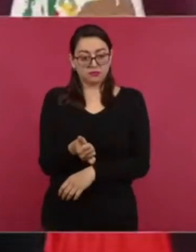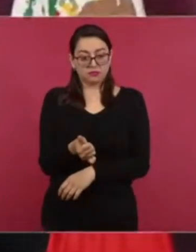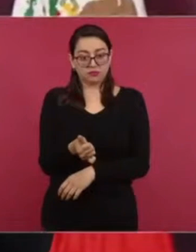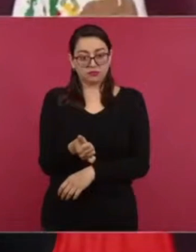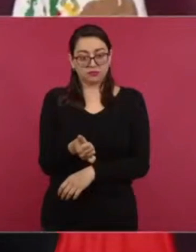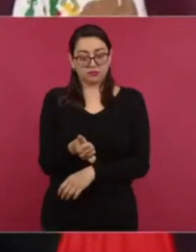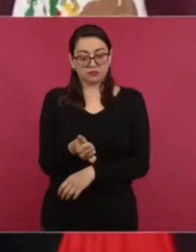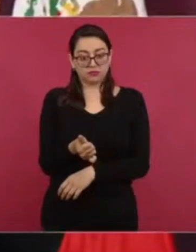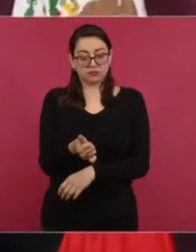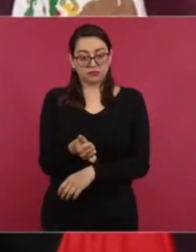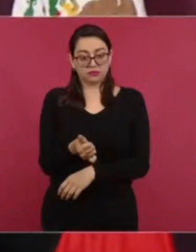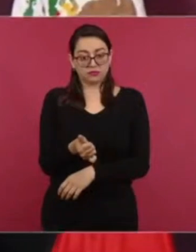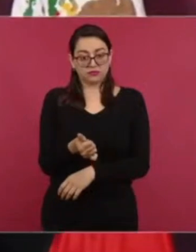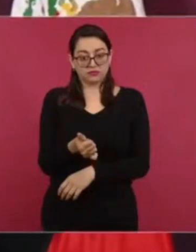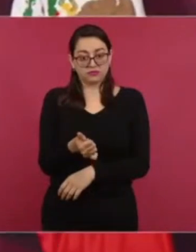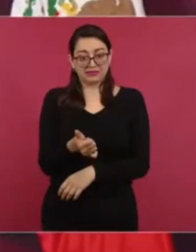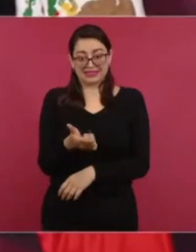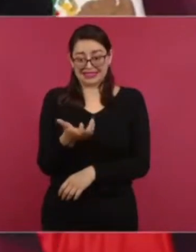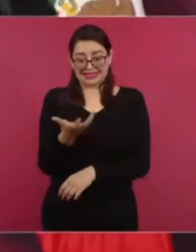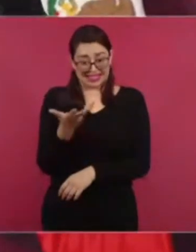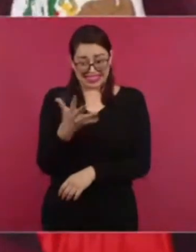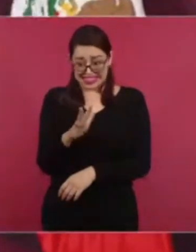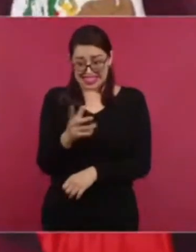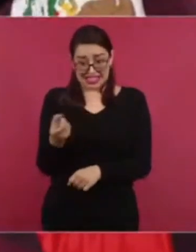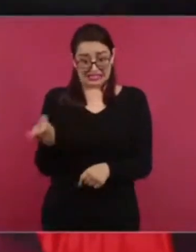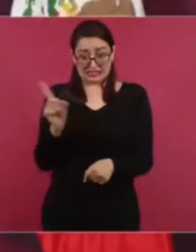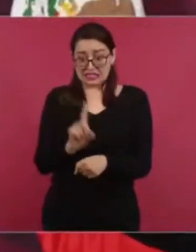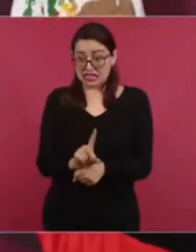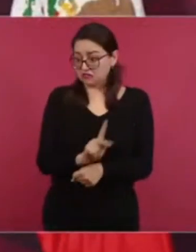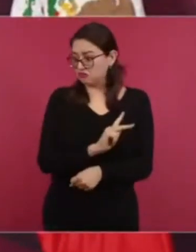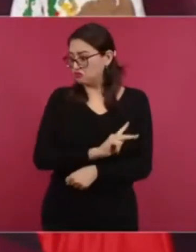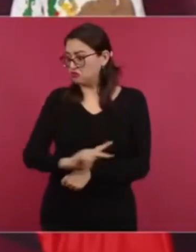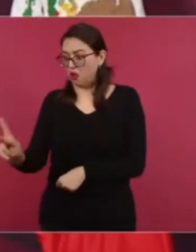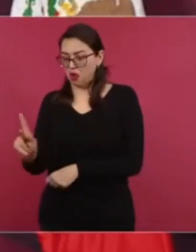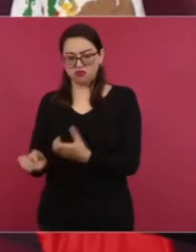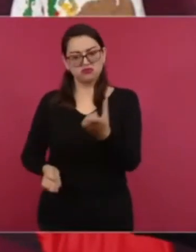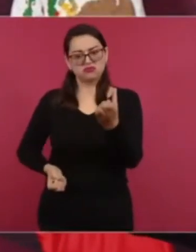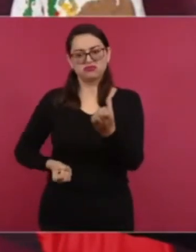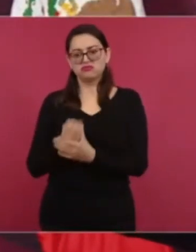casi a los pocos días libertad para todos